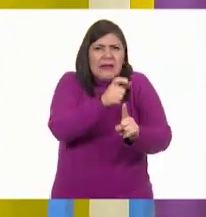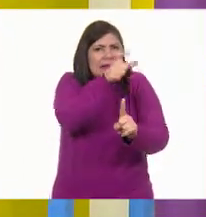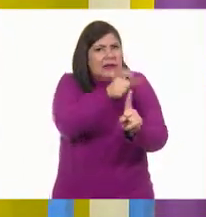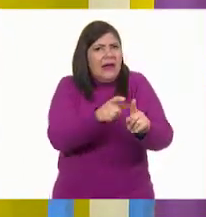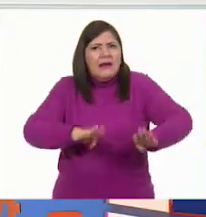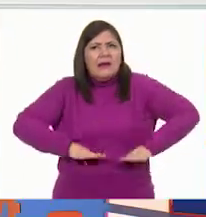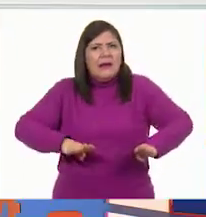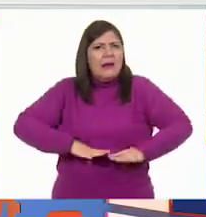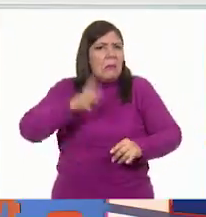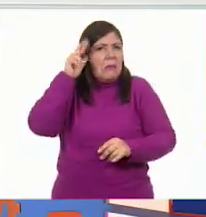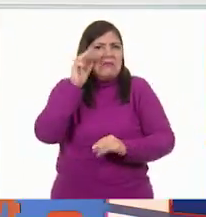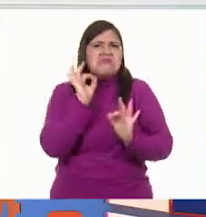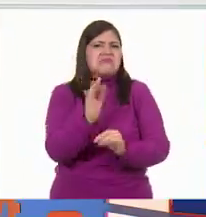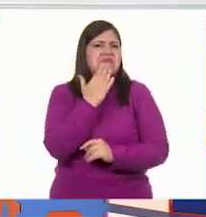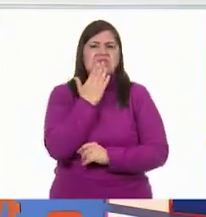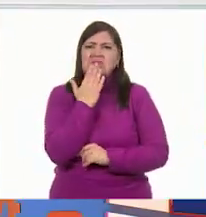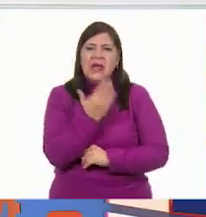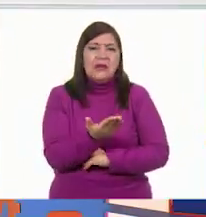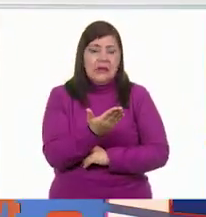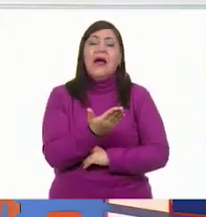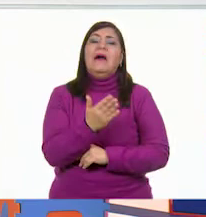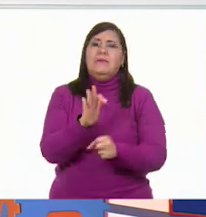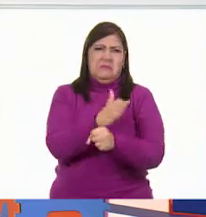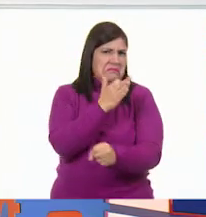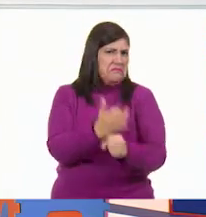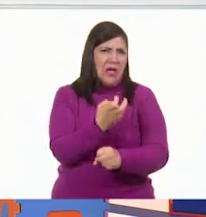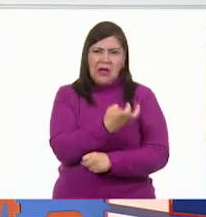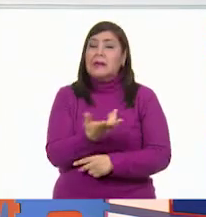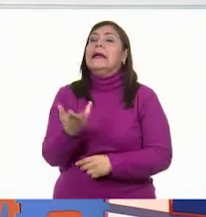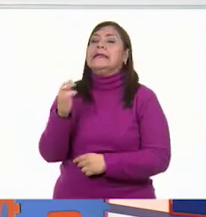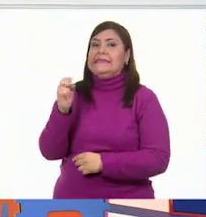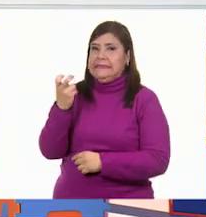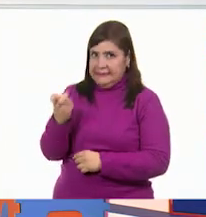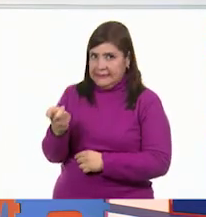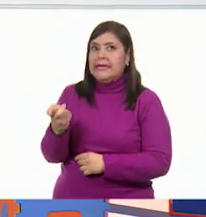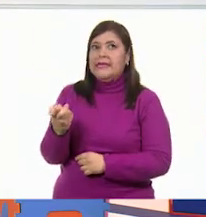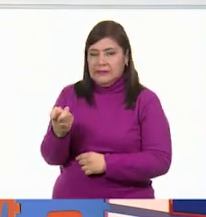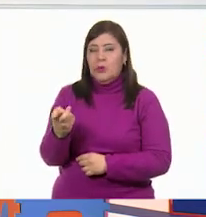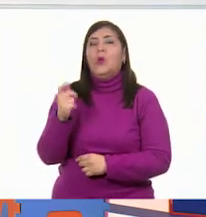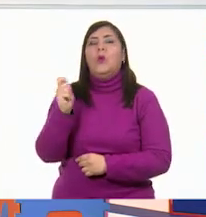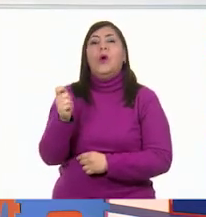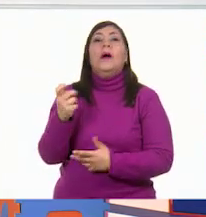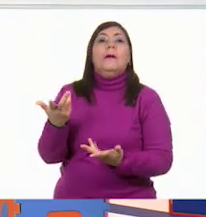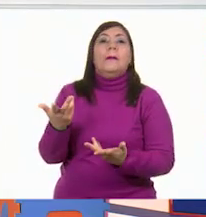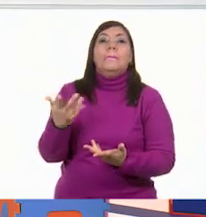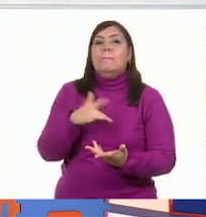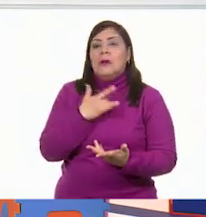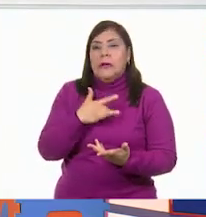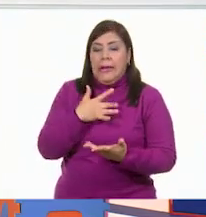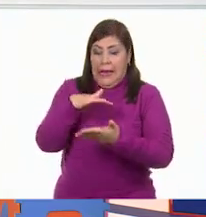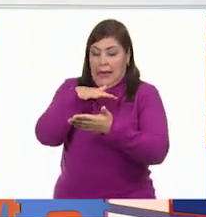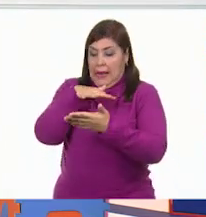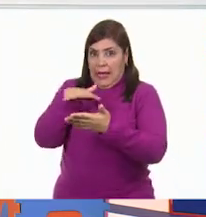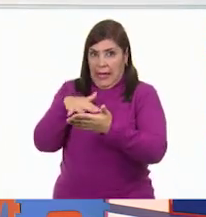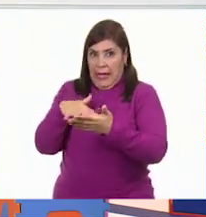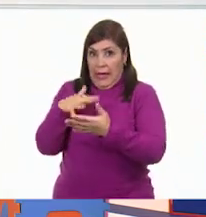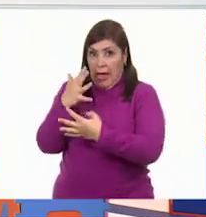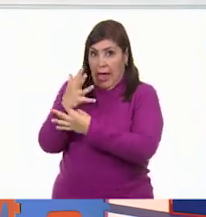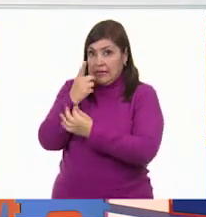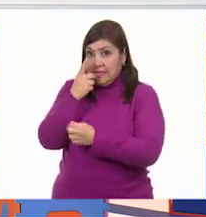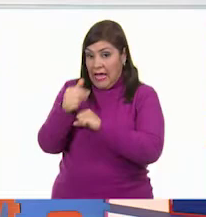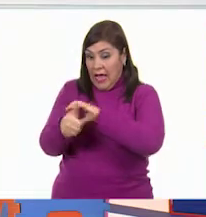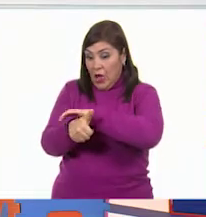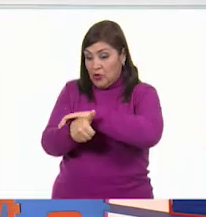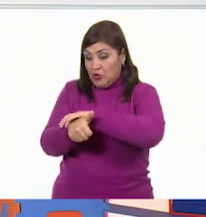perfecto, ¿verdad? Algo bien importante que observamos también en esta lectura es que en ningún momento dicen que la tortuga